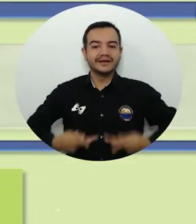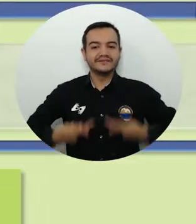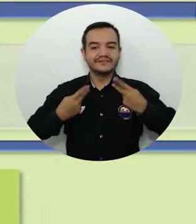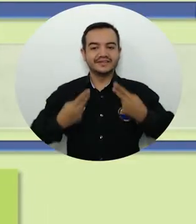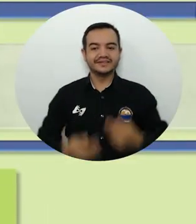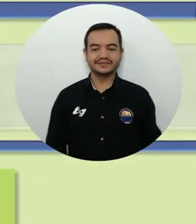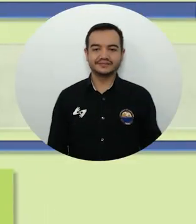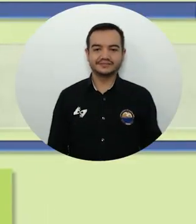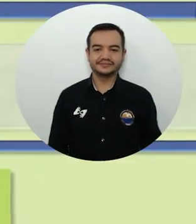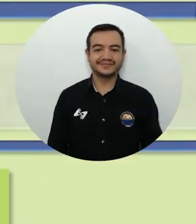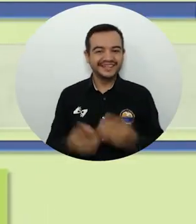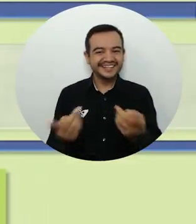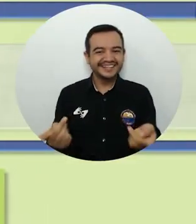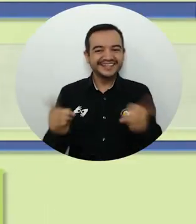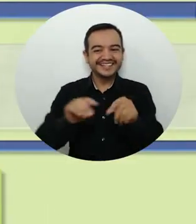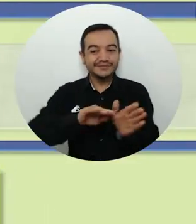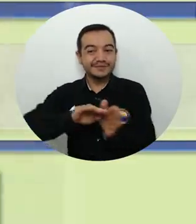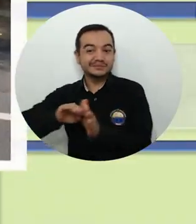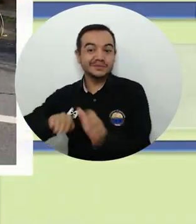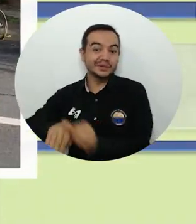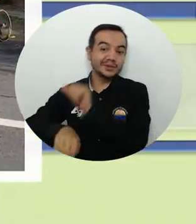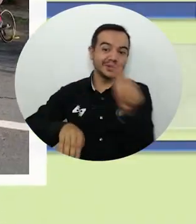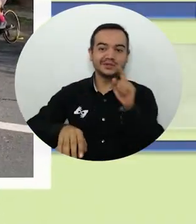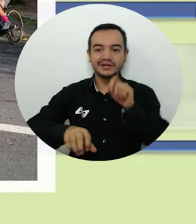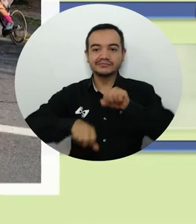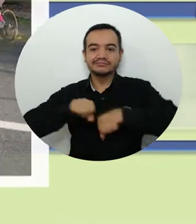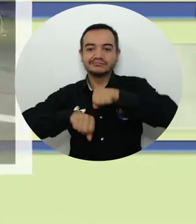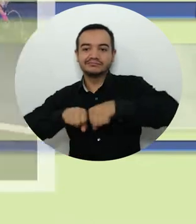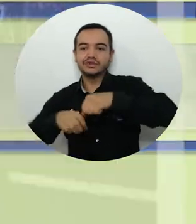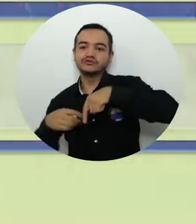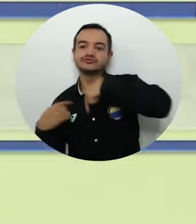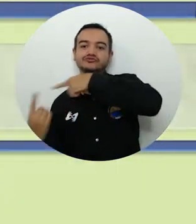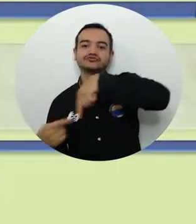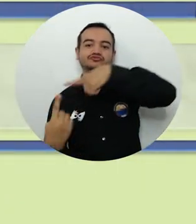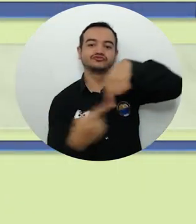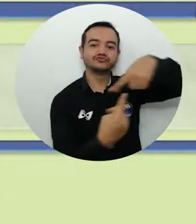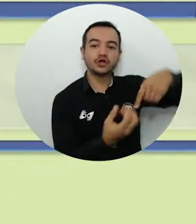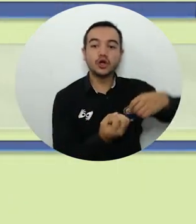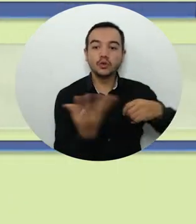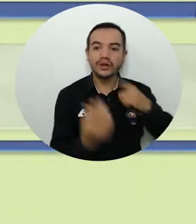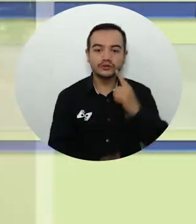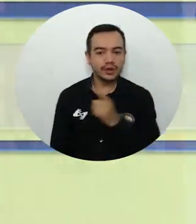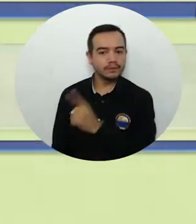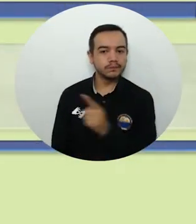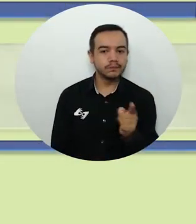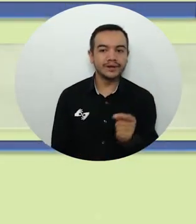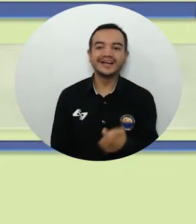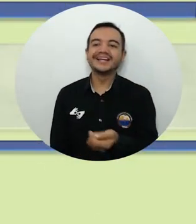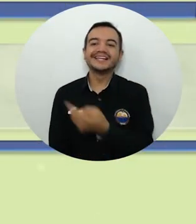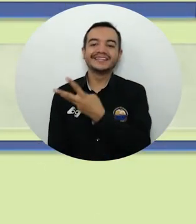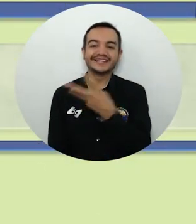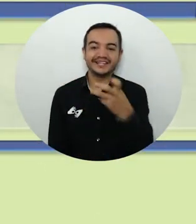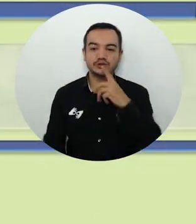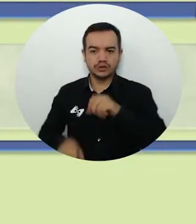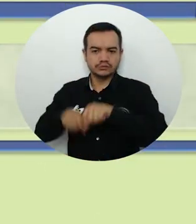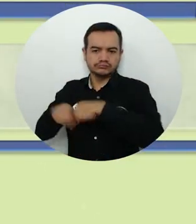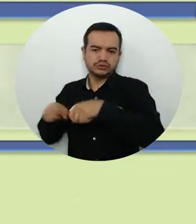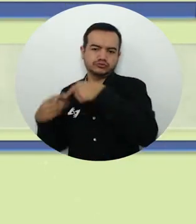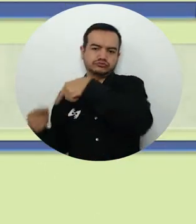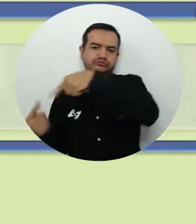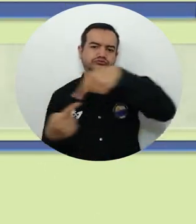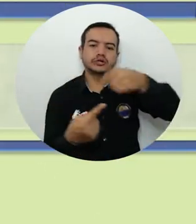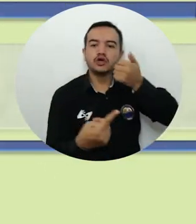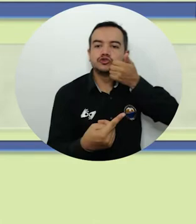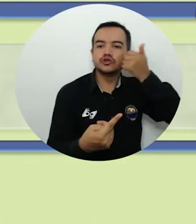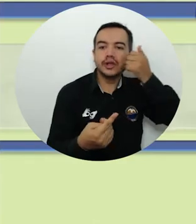Mater también participó de la Rodada Rosa, donde un grupo de 300 ciclistas se congregaron para llevar un mensaje a nivel nacional sobre la importancia de la